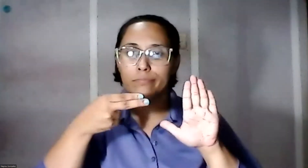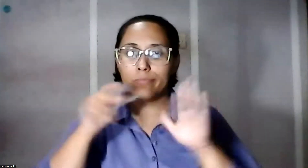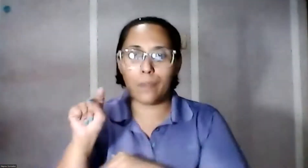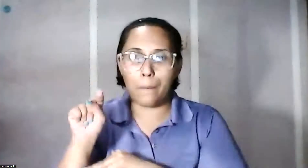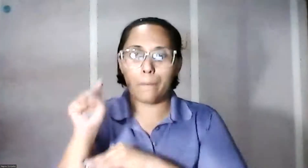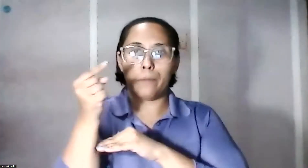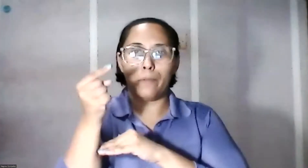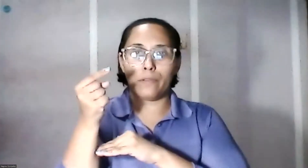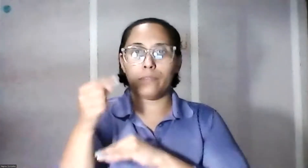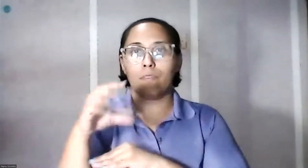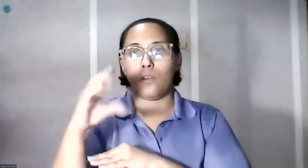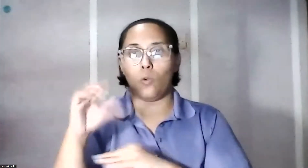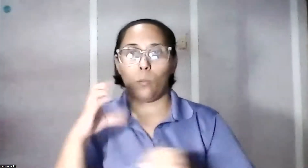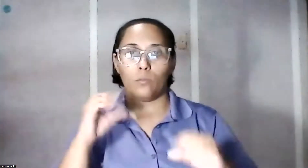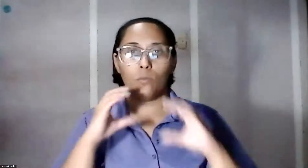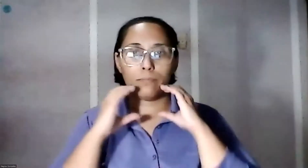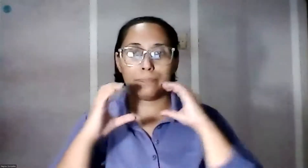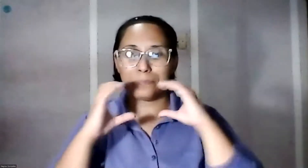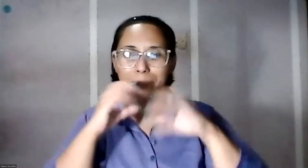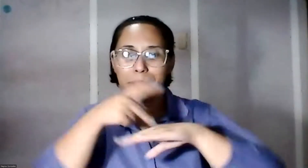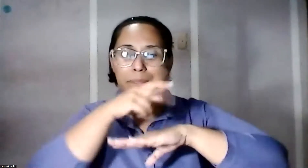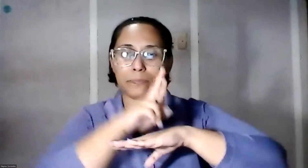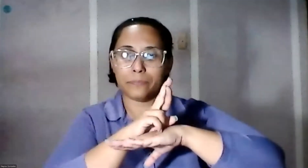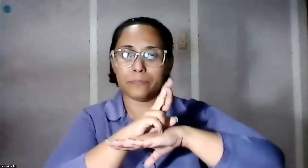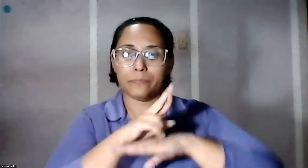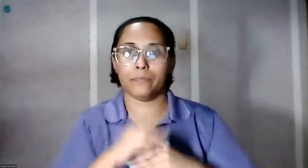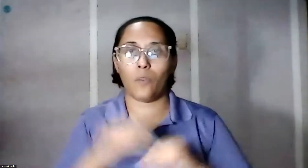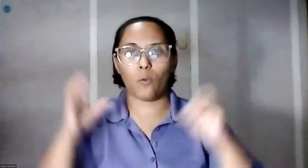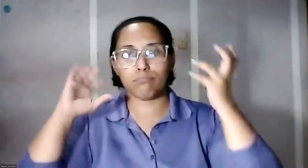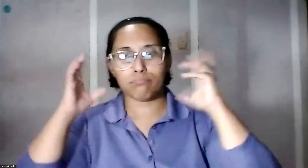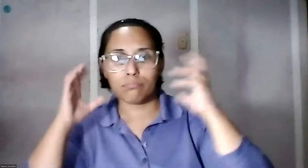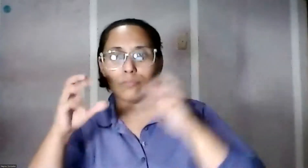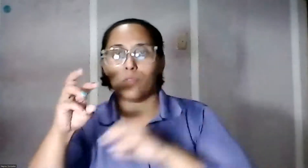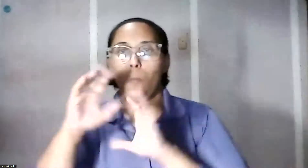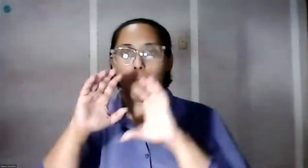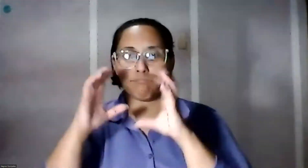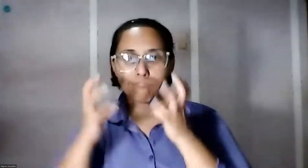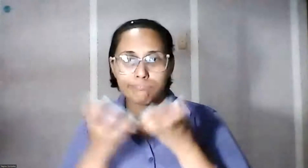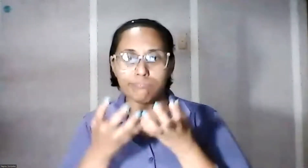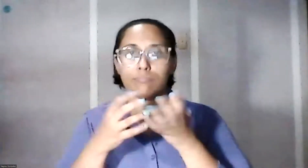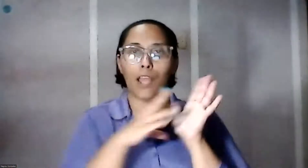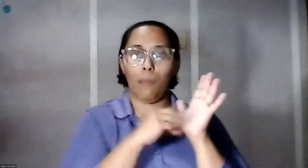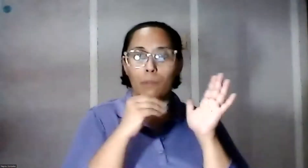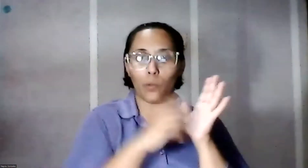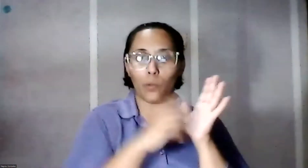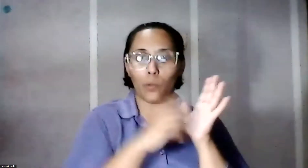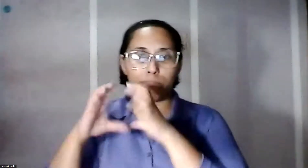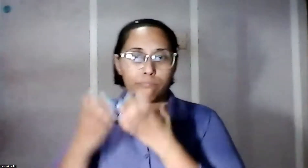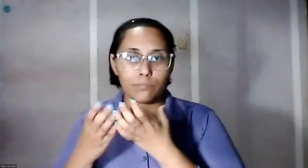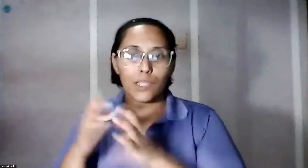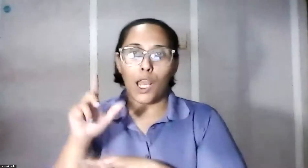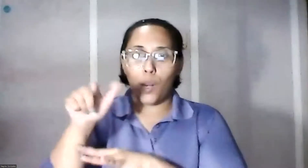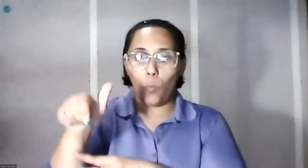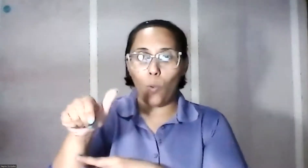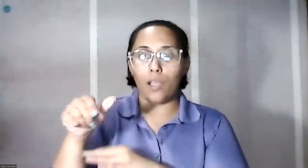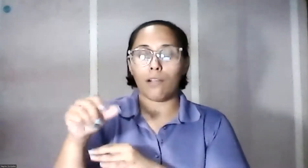conglomerado de la comunicación en Puerto Rico, con Radio El Mundo, el periódico El Mundo y posteriormente el canal